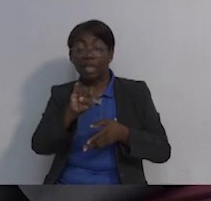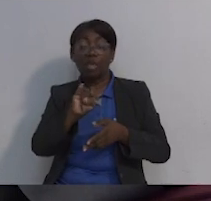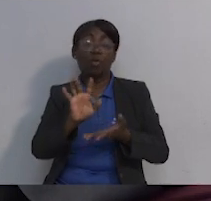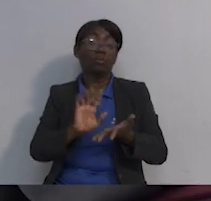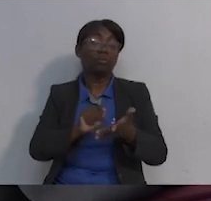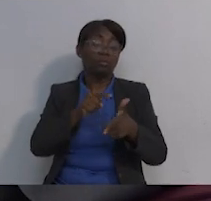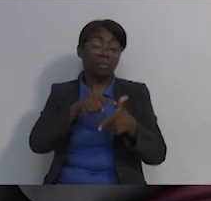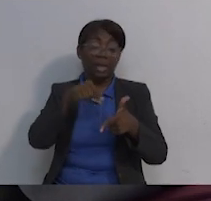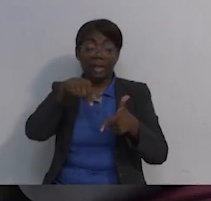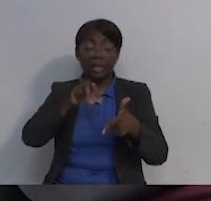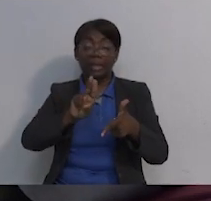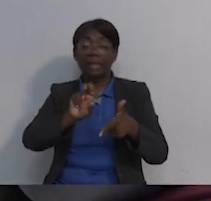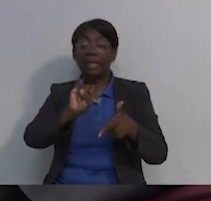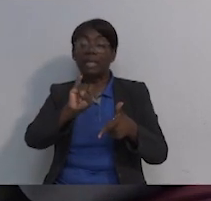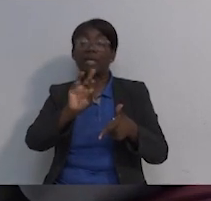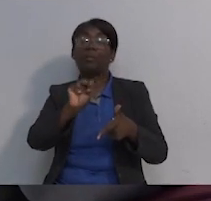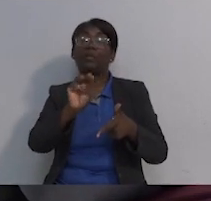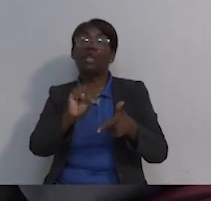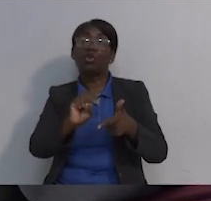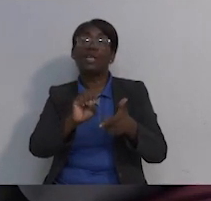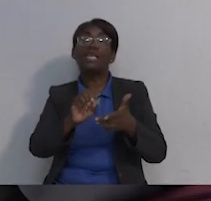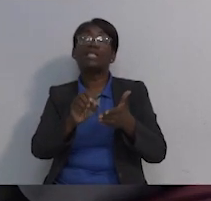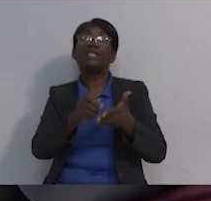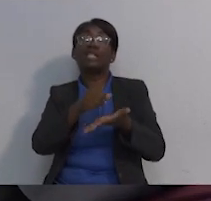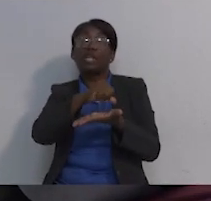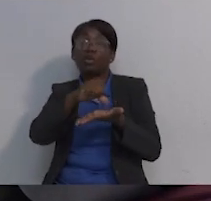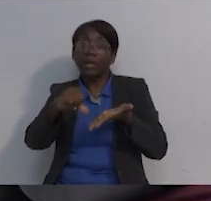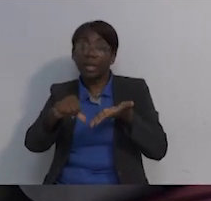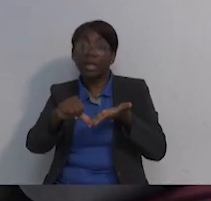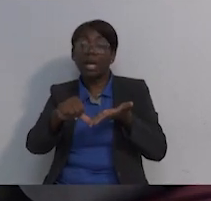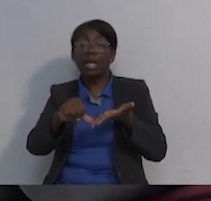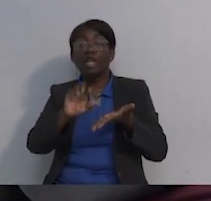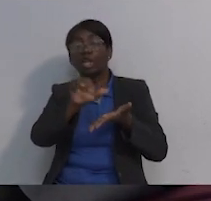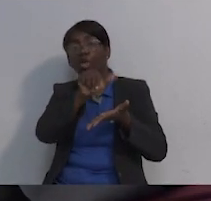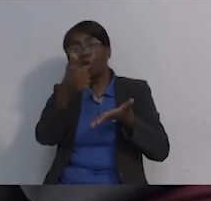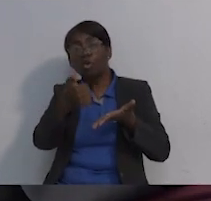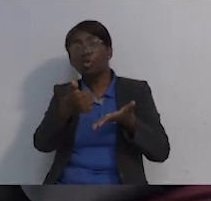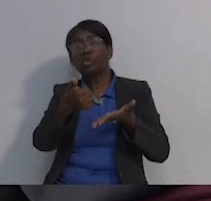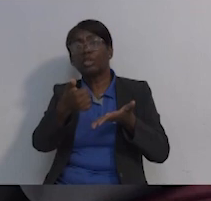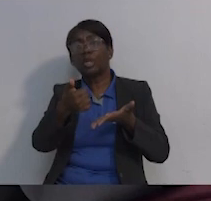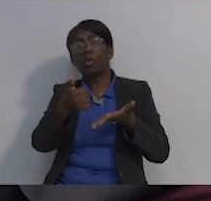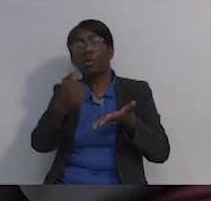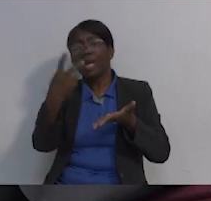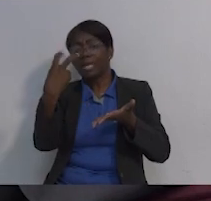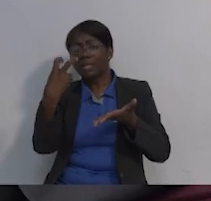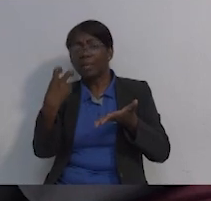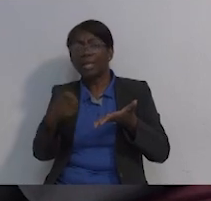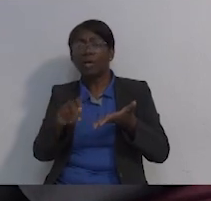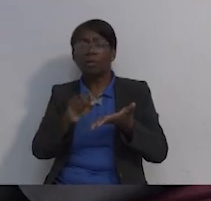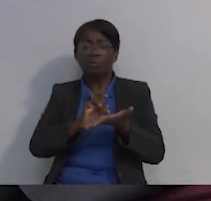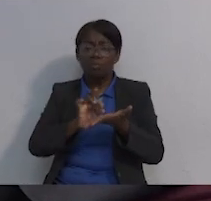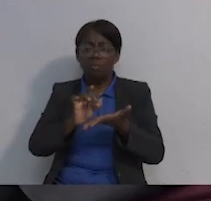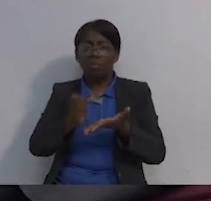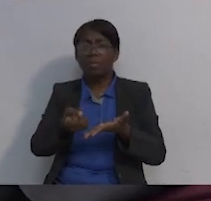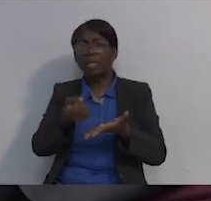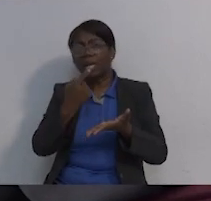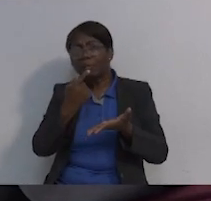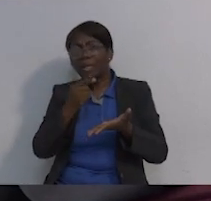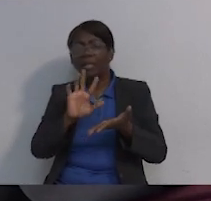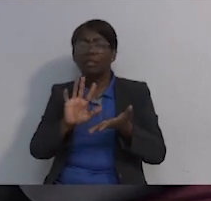sino que las tres las hayas recibido y tratamientos complementarios a veces que tienen que ver con receptores hormonales o receptores de